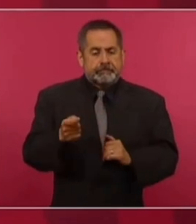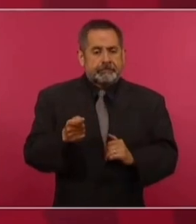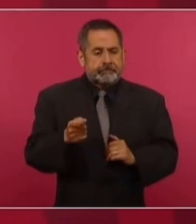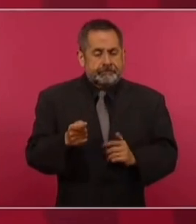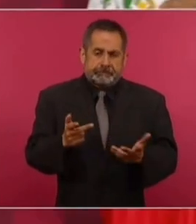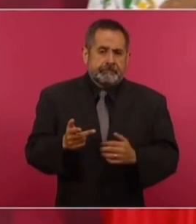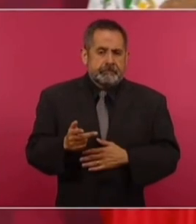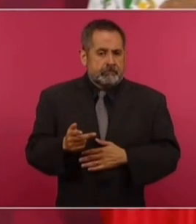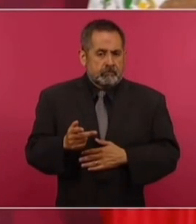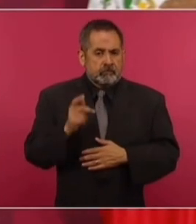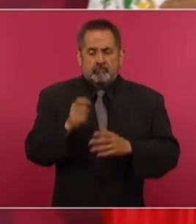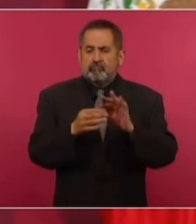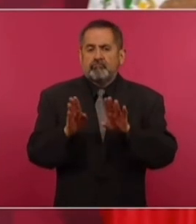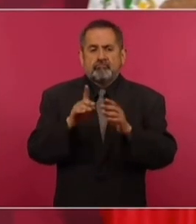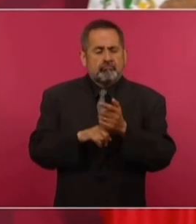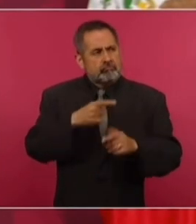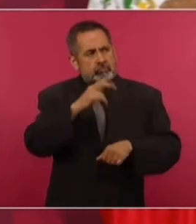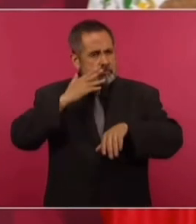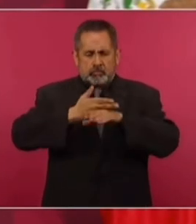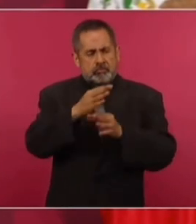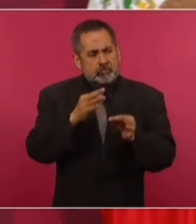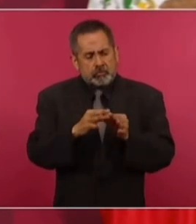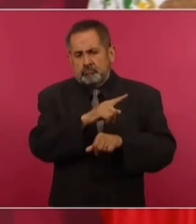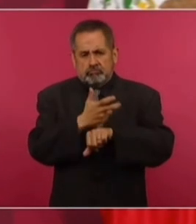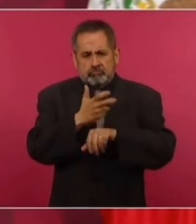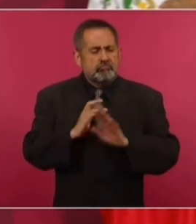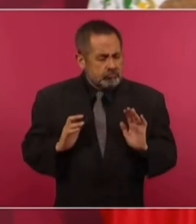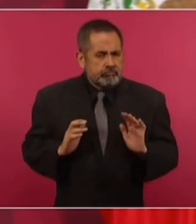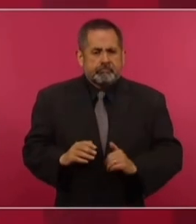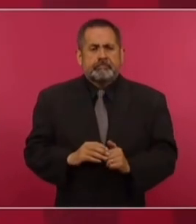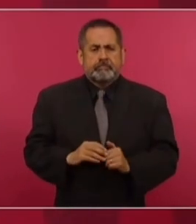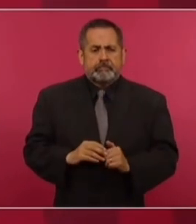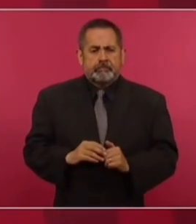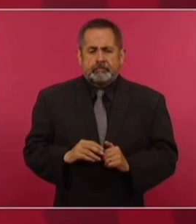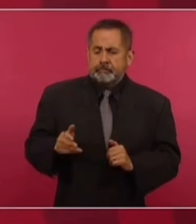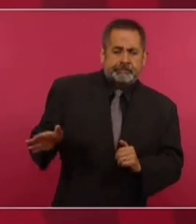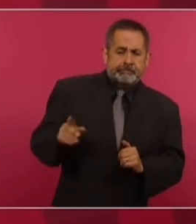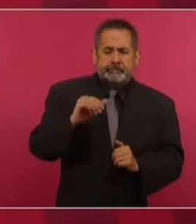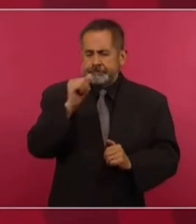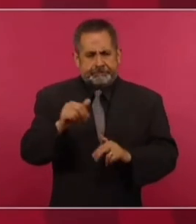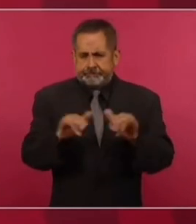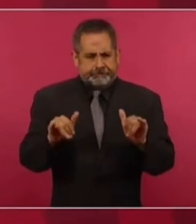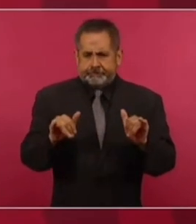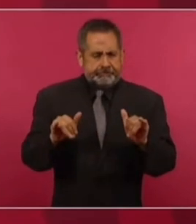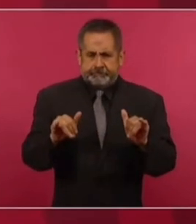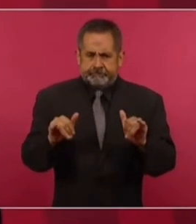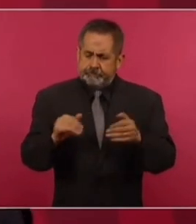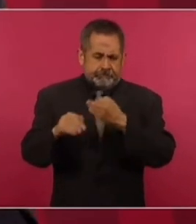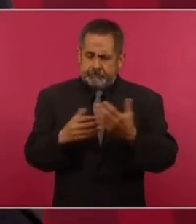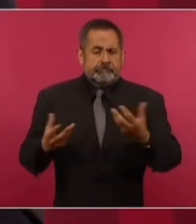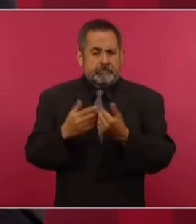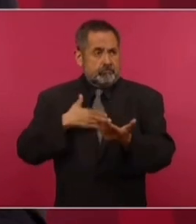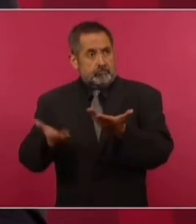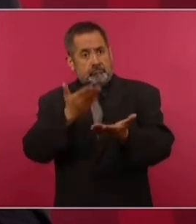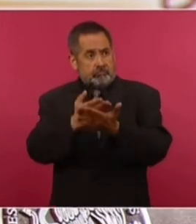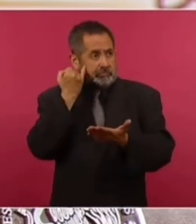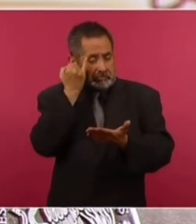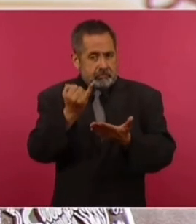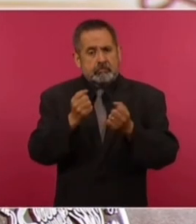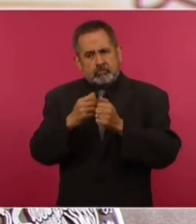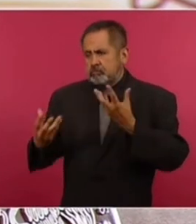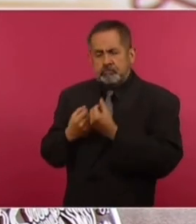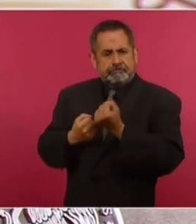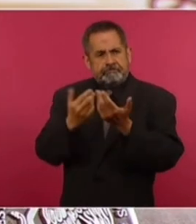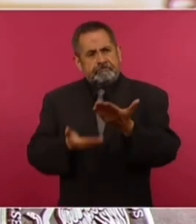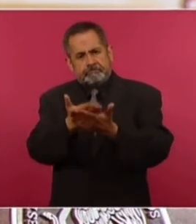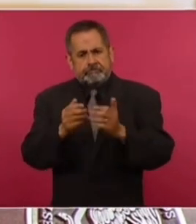parte de una actitud responsable de no hacer a un lado la propuesta que estamos haciendo muchos